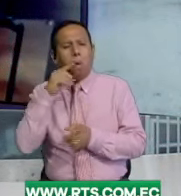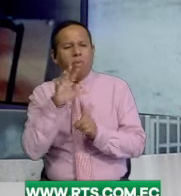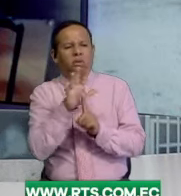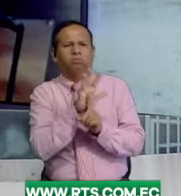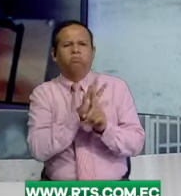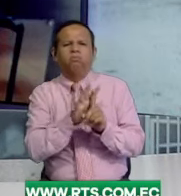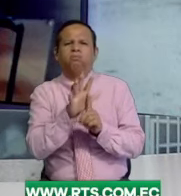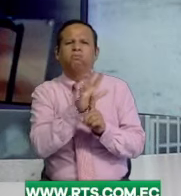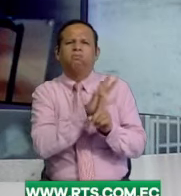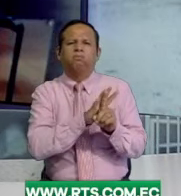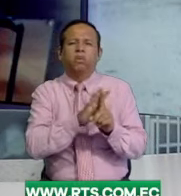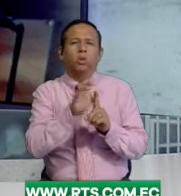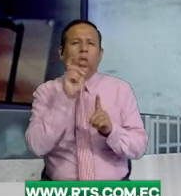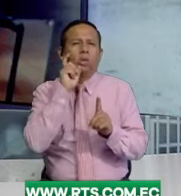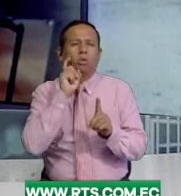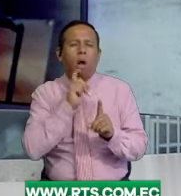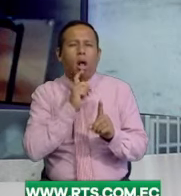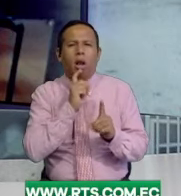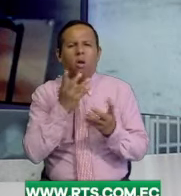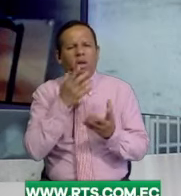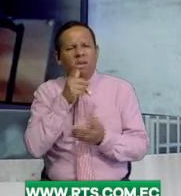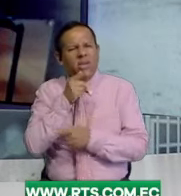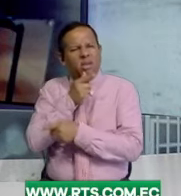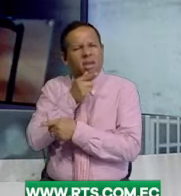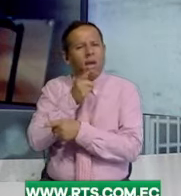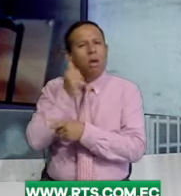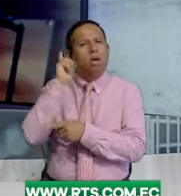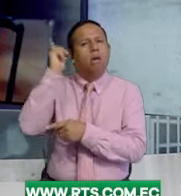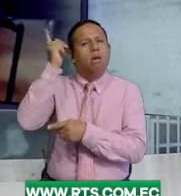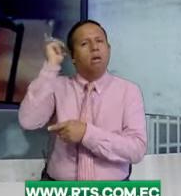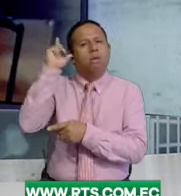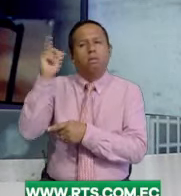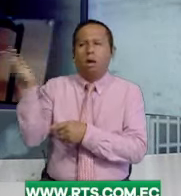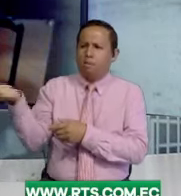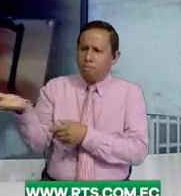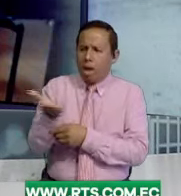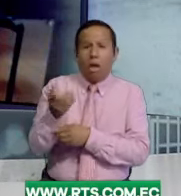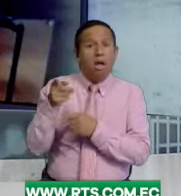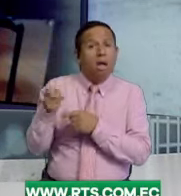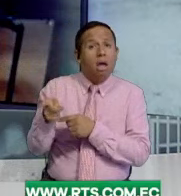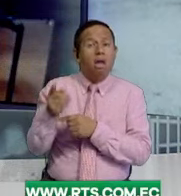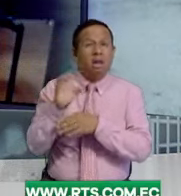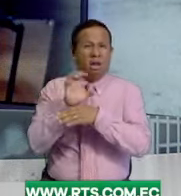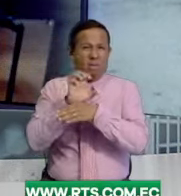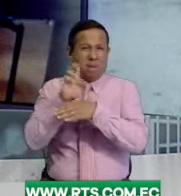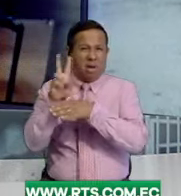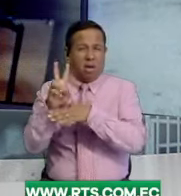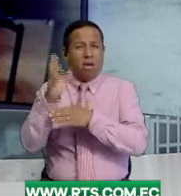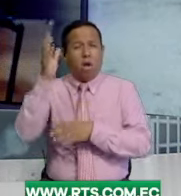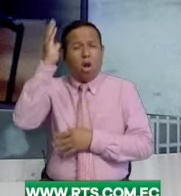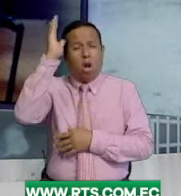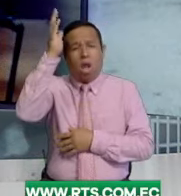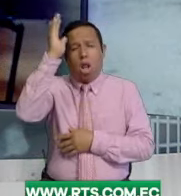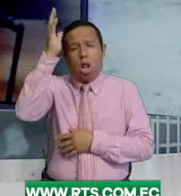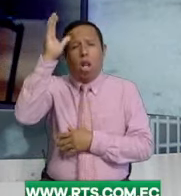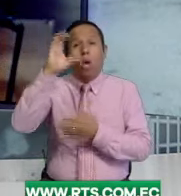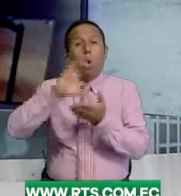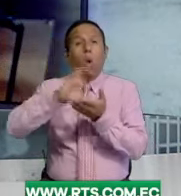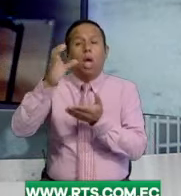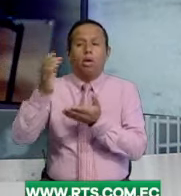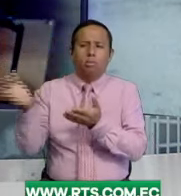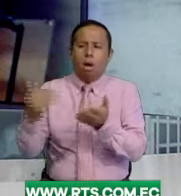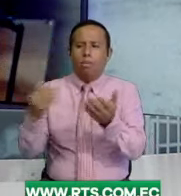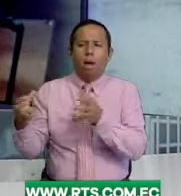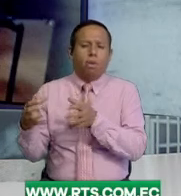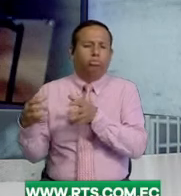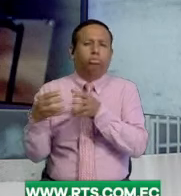sexual por parte de un predicador internacional que fue contratado por un colegio privado de Guayaquil para un retiro en Río Bamba.